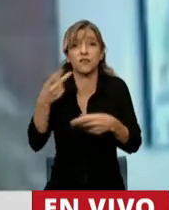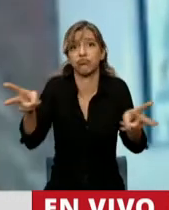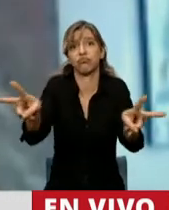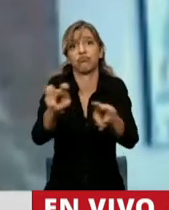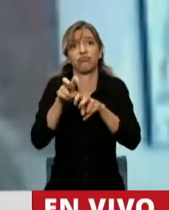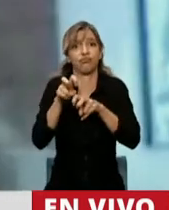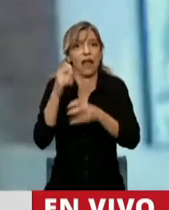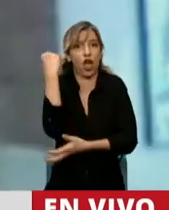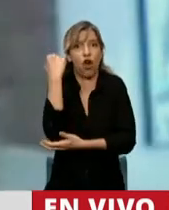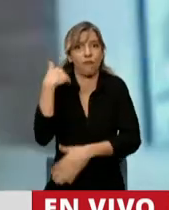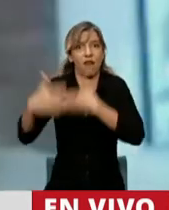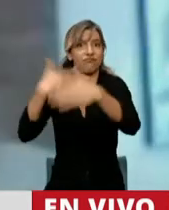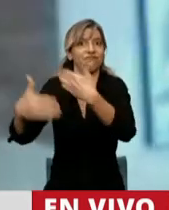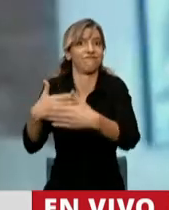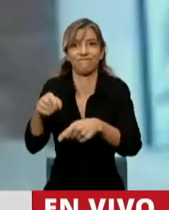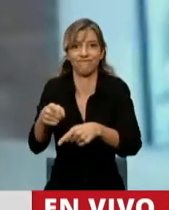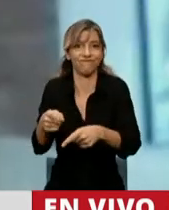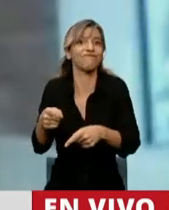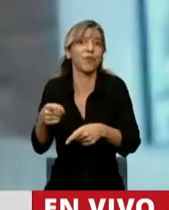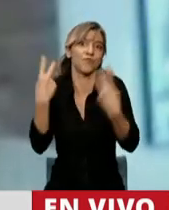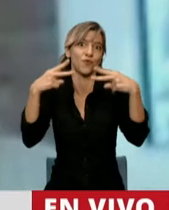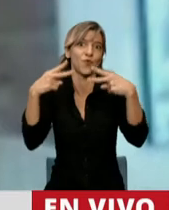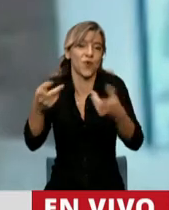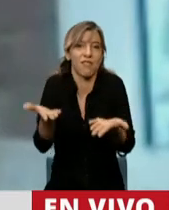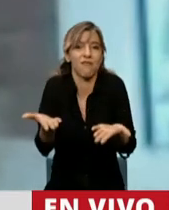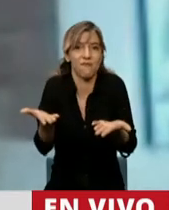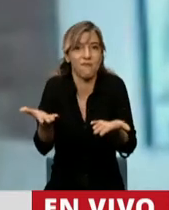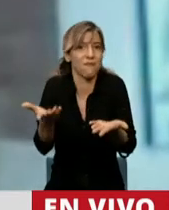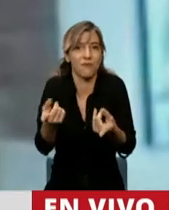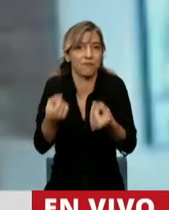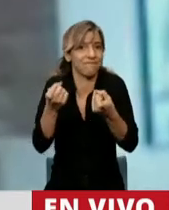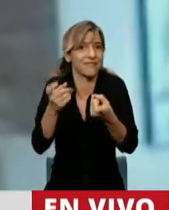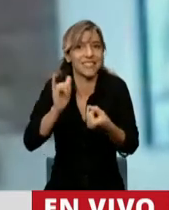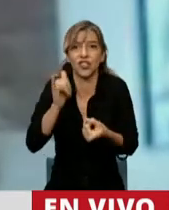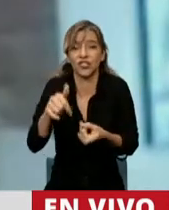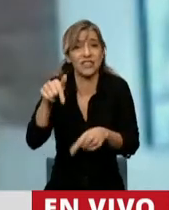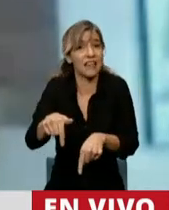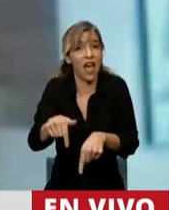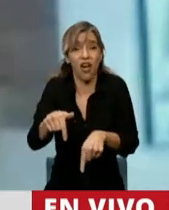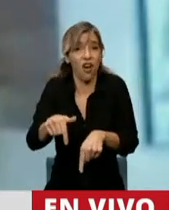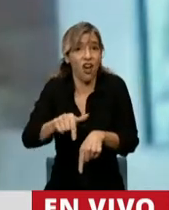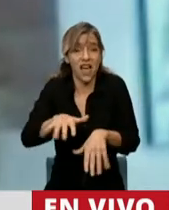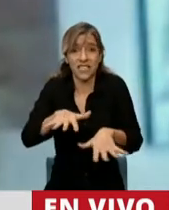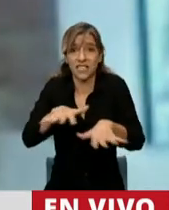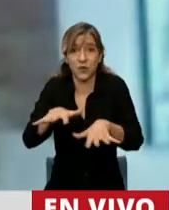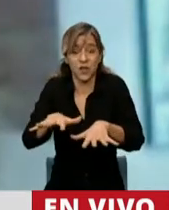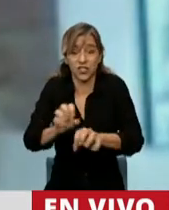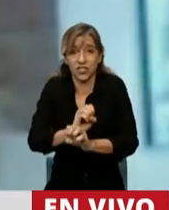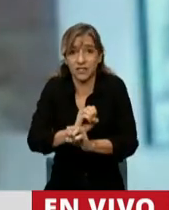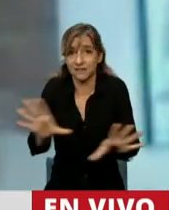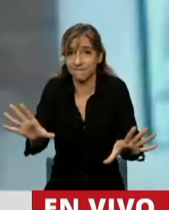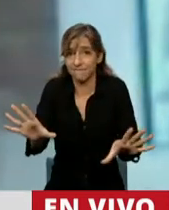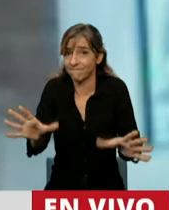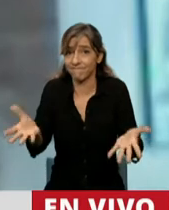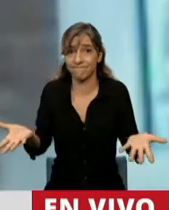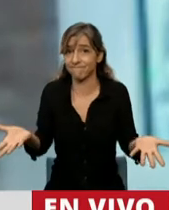y que se encuentra en la más absoluta e histórica bancarrota. Solo para dar un ejemplo, señor Presidente,